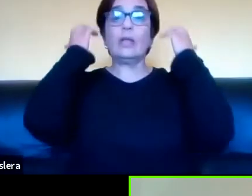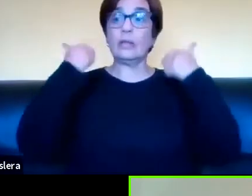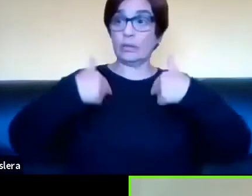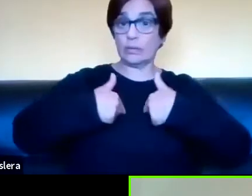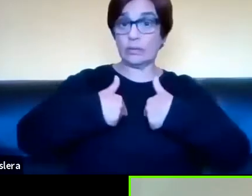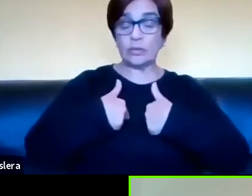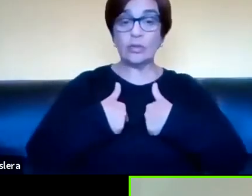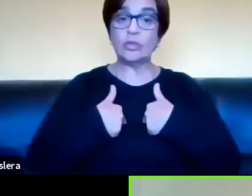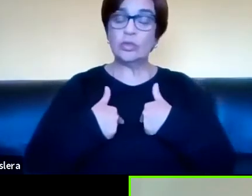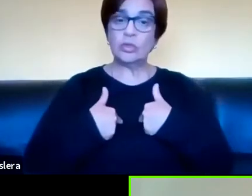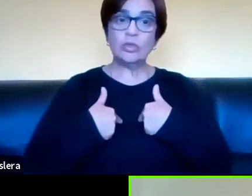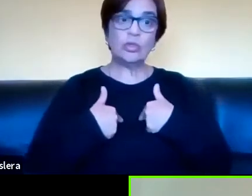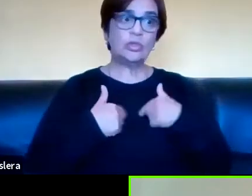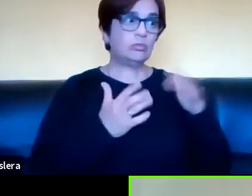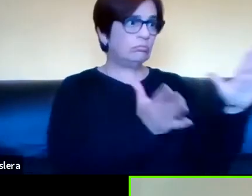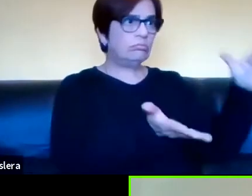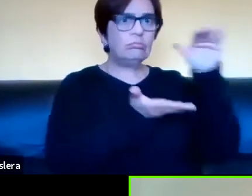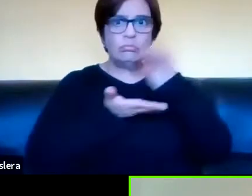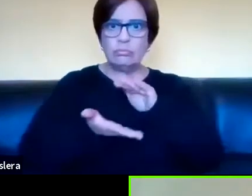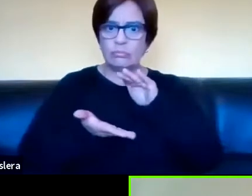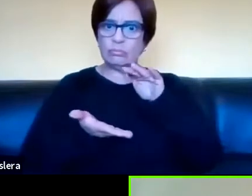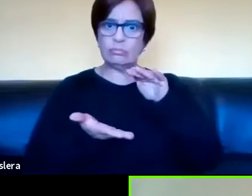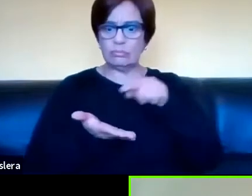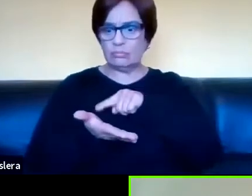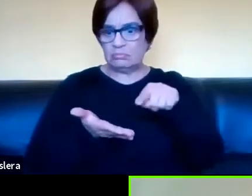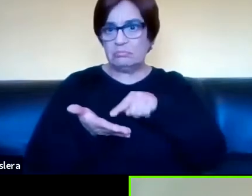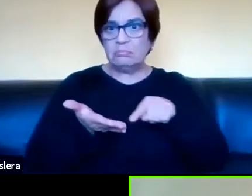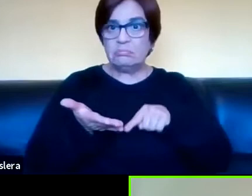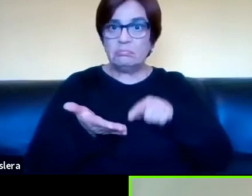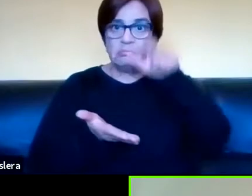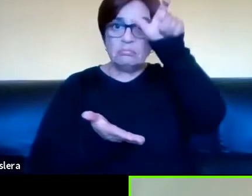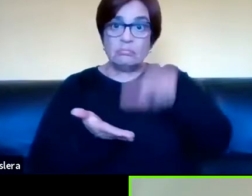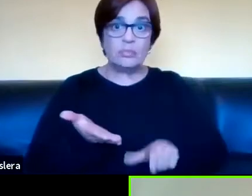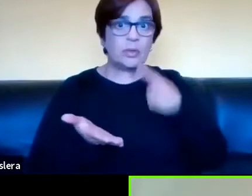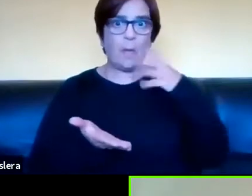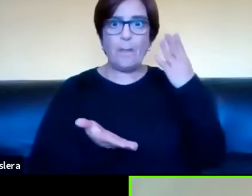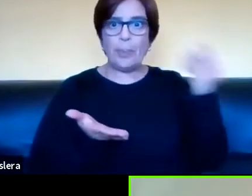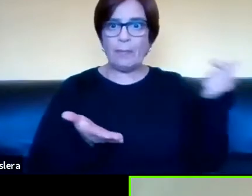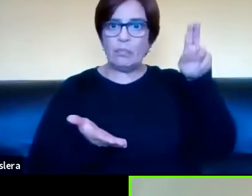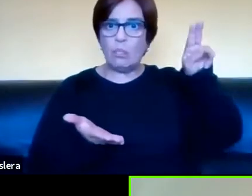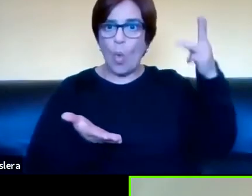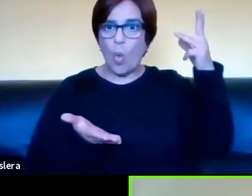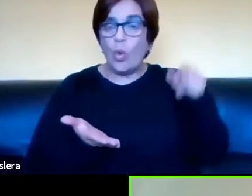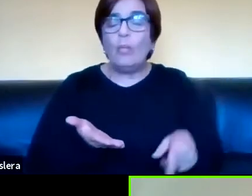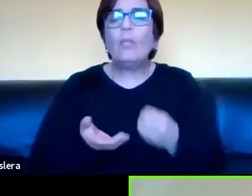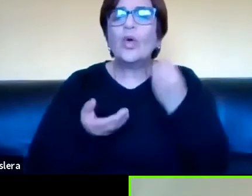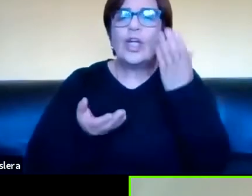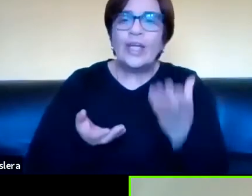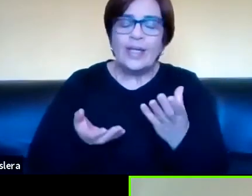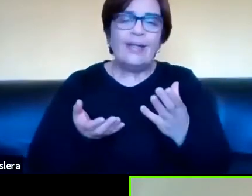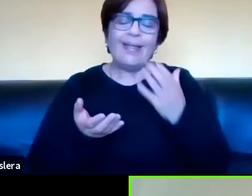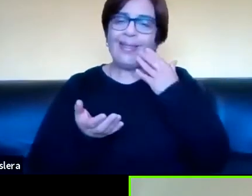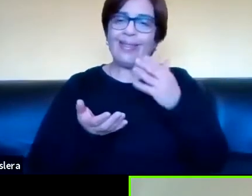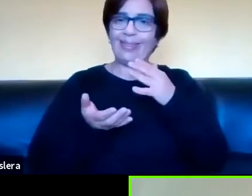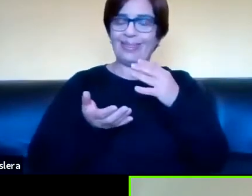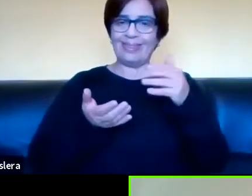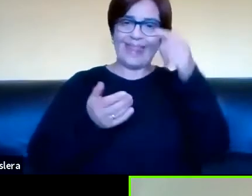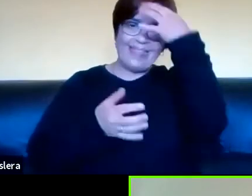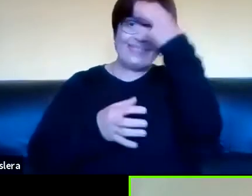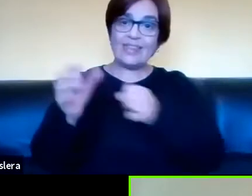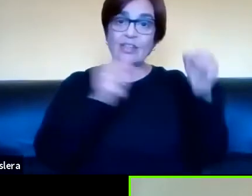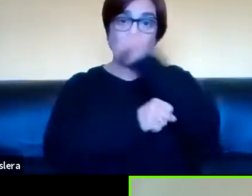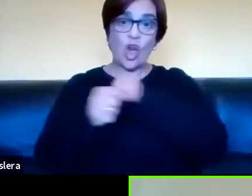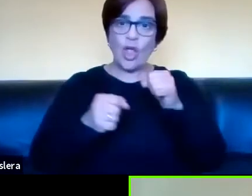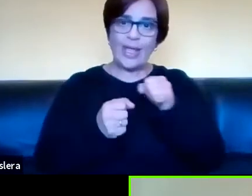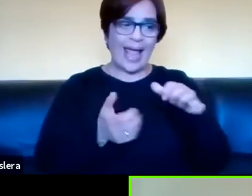acceder a textos que dijo alguien, que ya no está más. ¿Por qué? Porque la tecnología lo que hizo es separar texto de